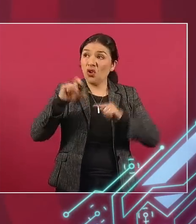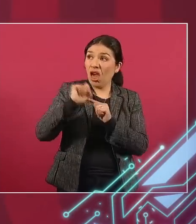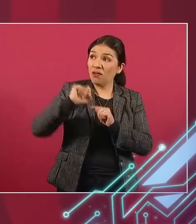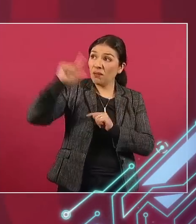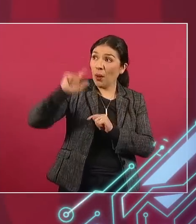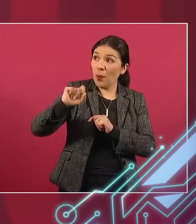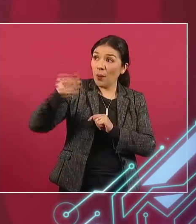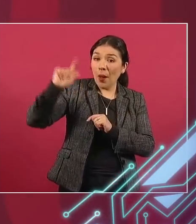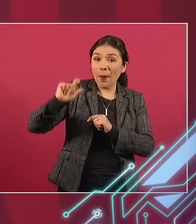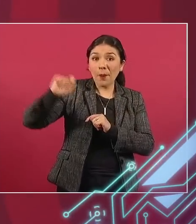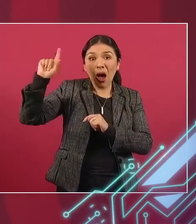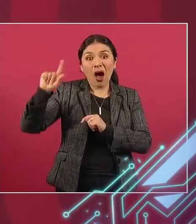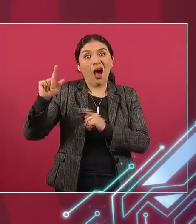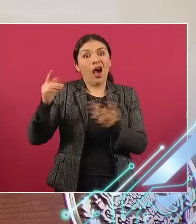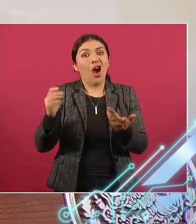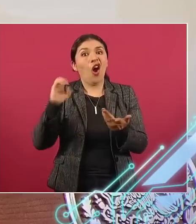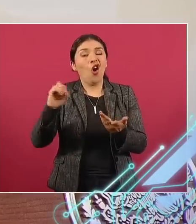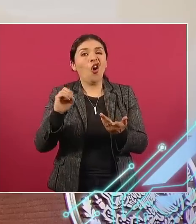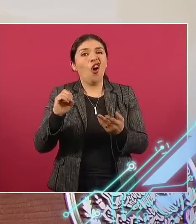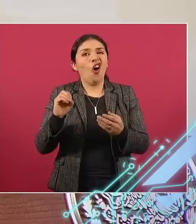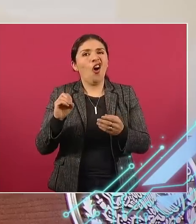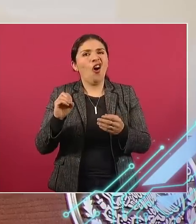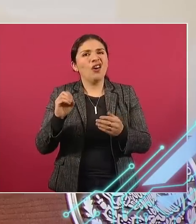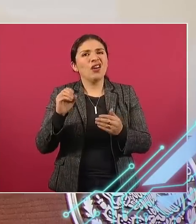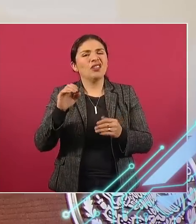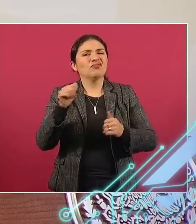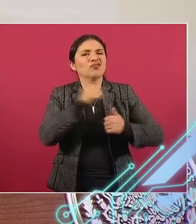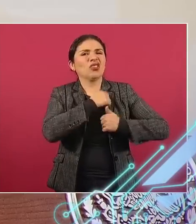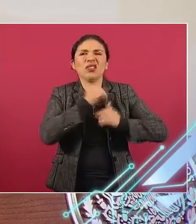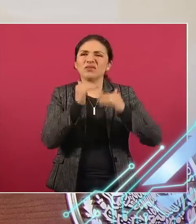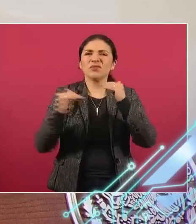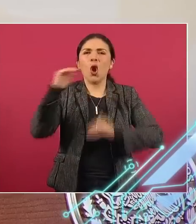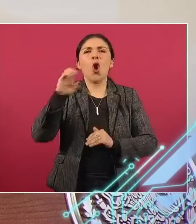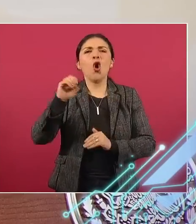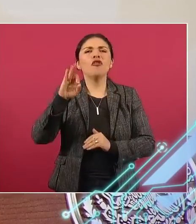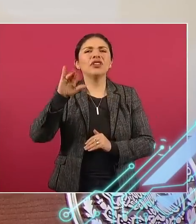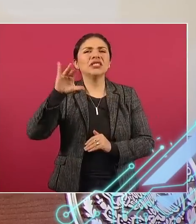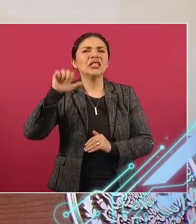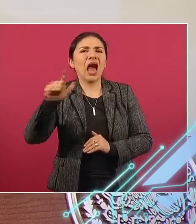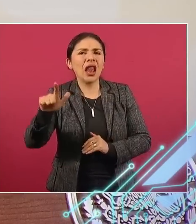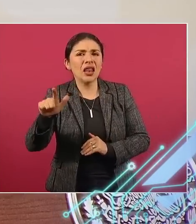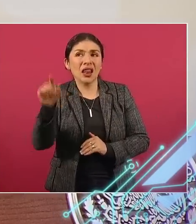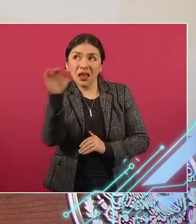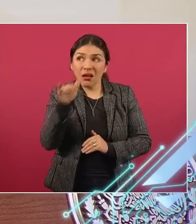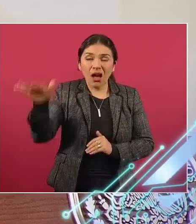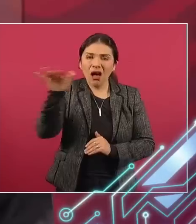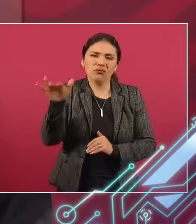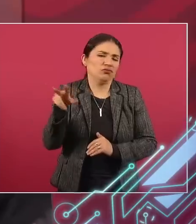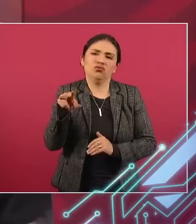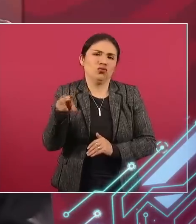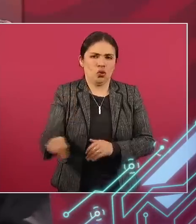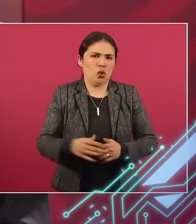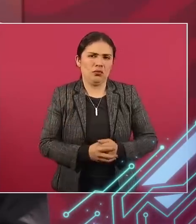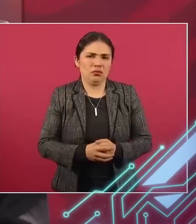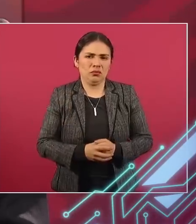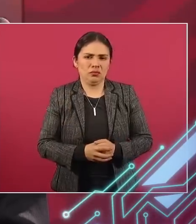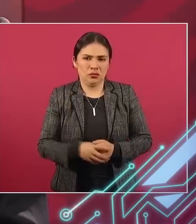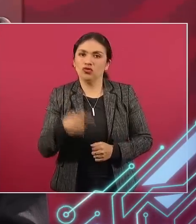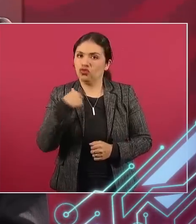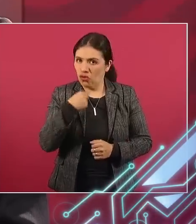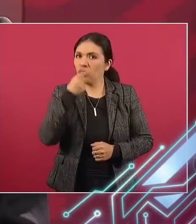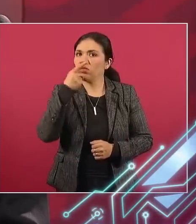o a oficiales, que ya sabemos, le dije.